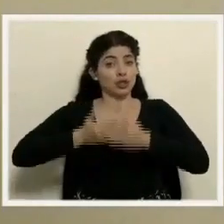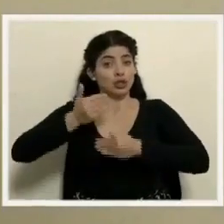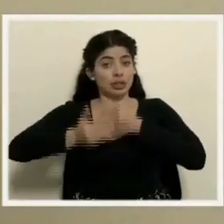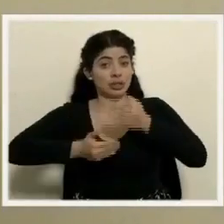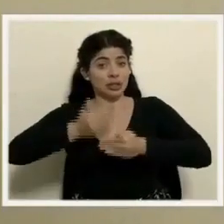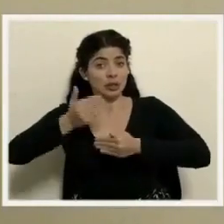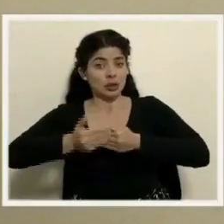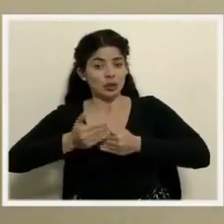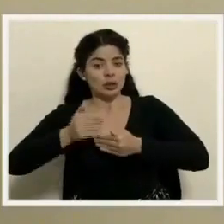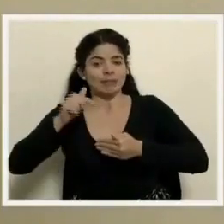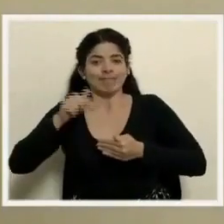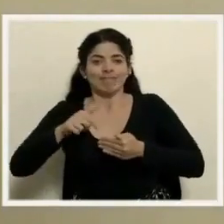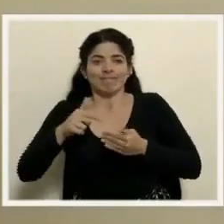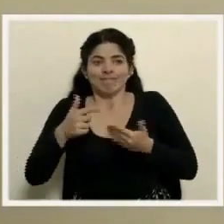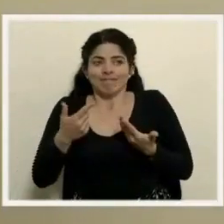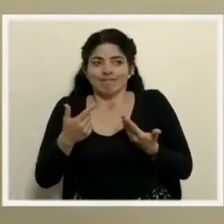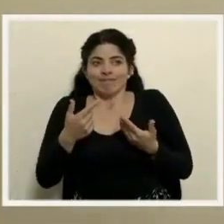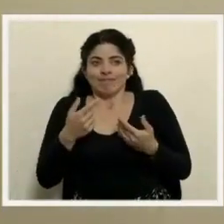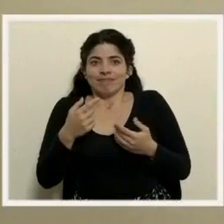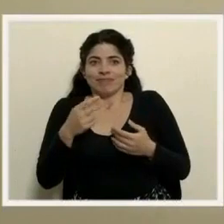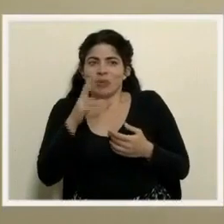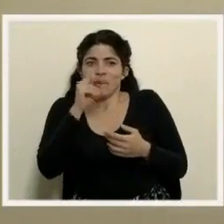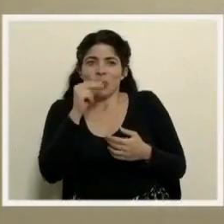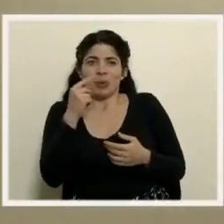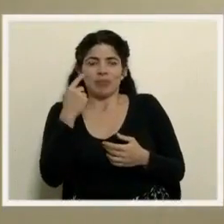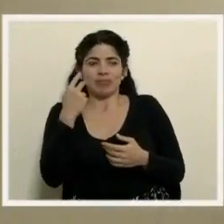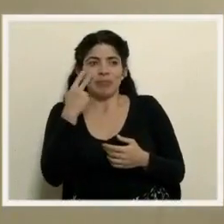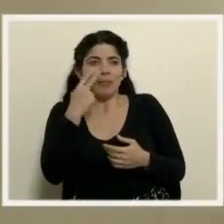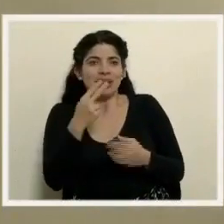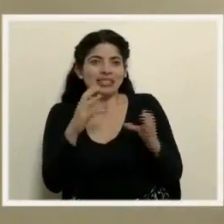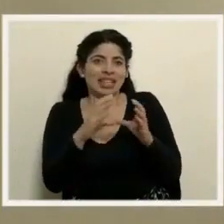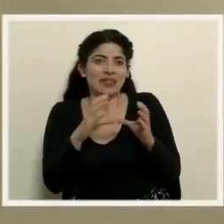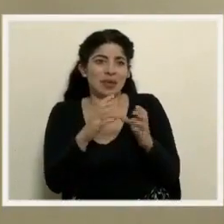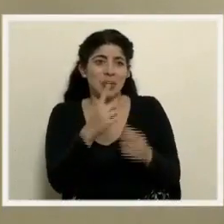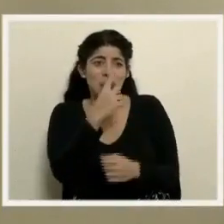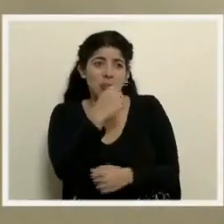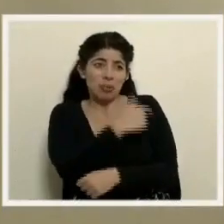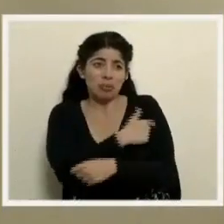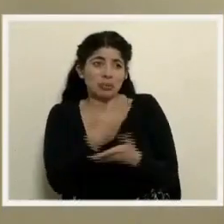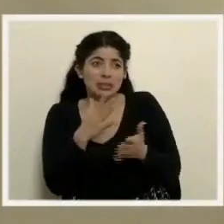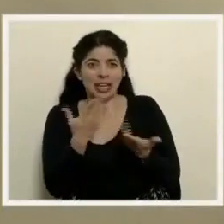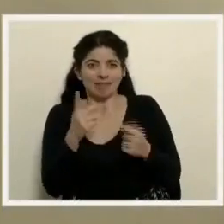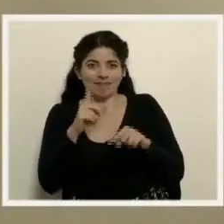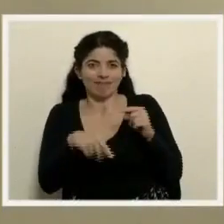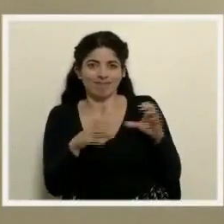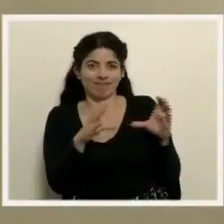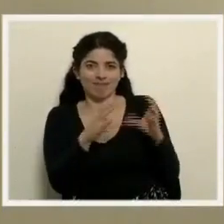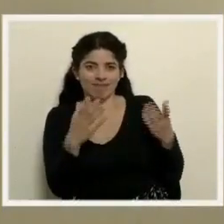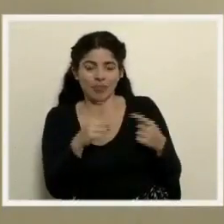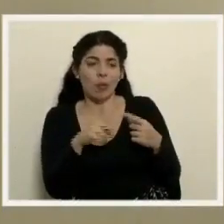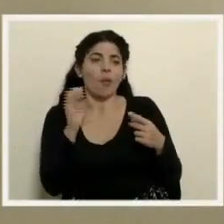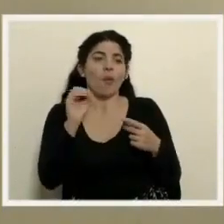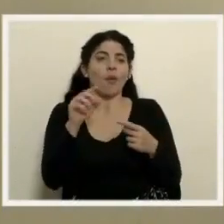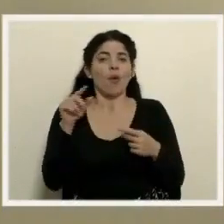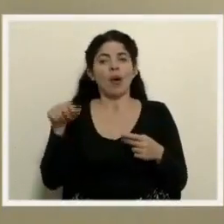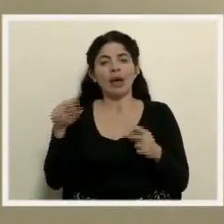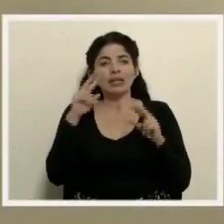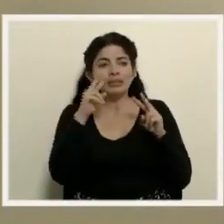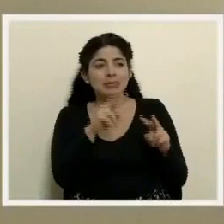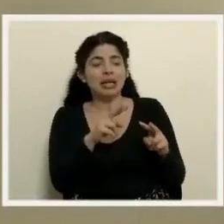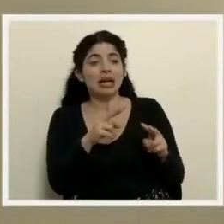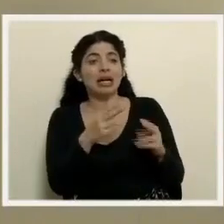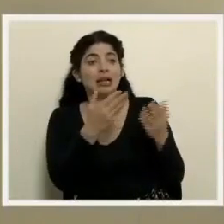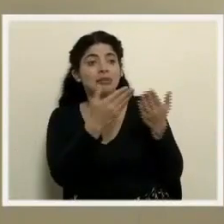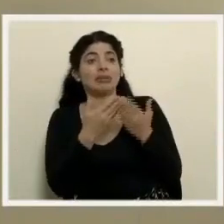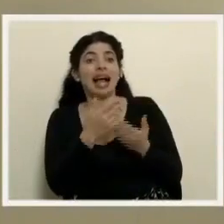obviando, por ejemplo, que se pudiera hacer un certificado con solamente una dosis. No se estaba certificando con la